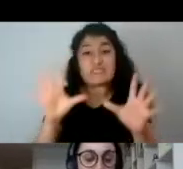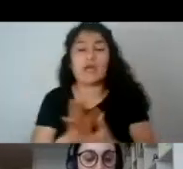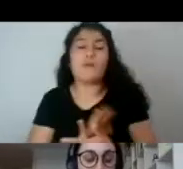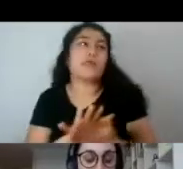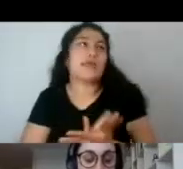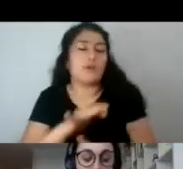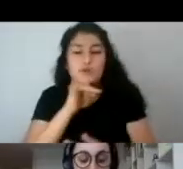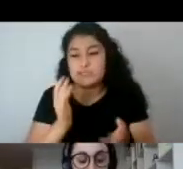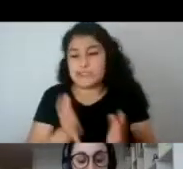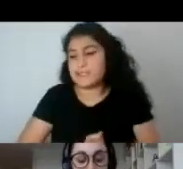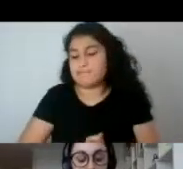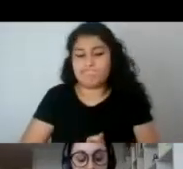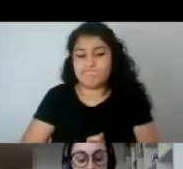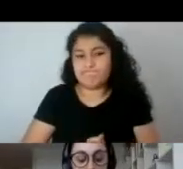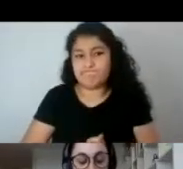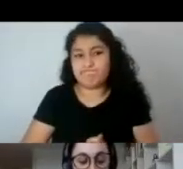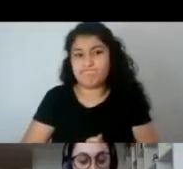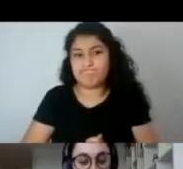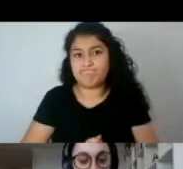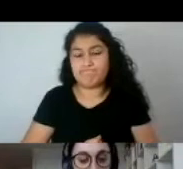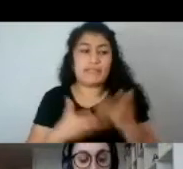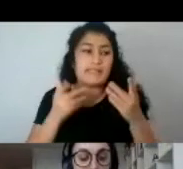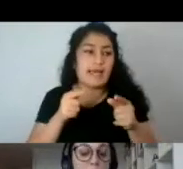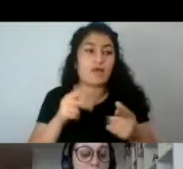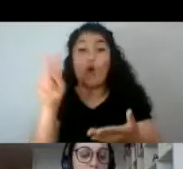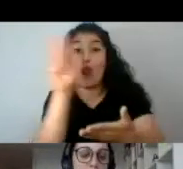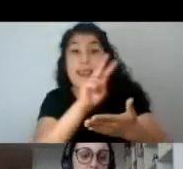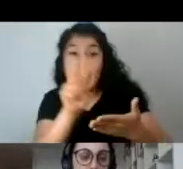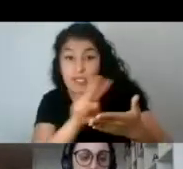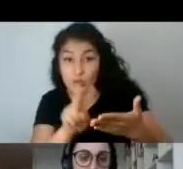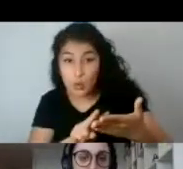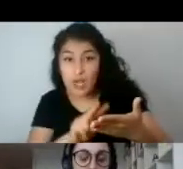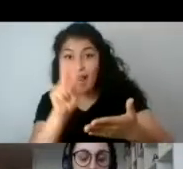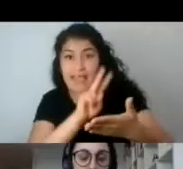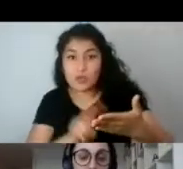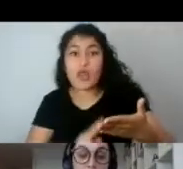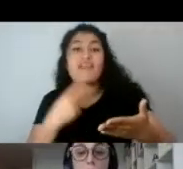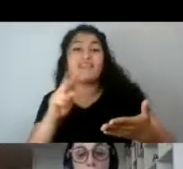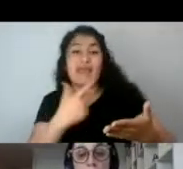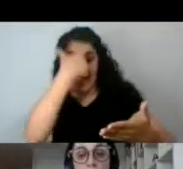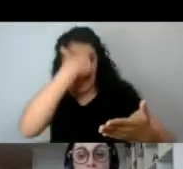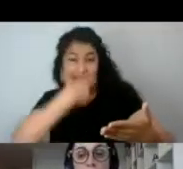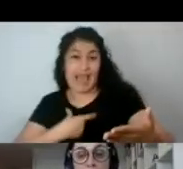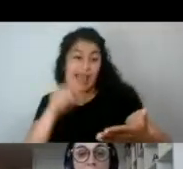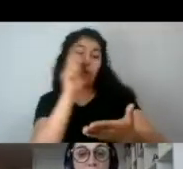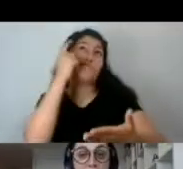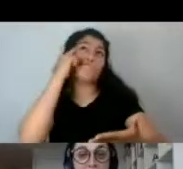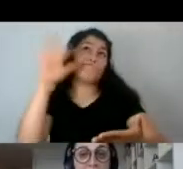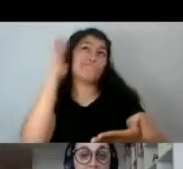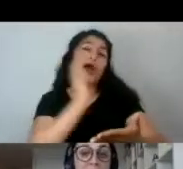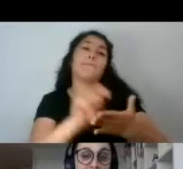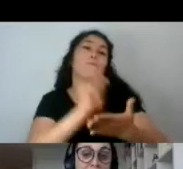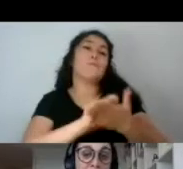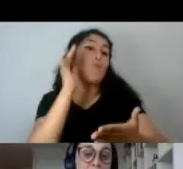esta lectura canónica de autoras mujeres, aún considerando que quien inauguró